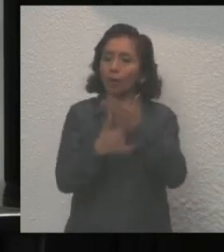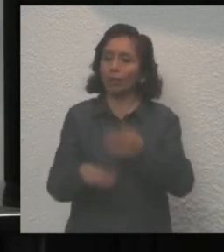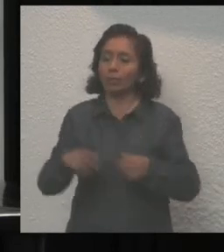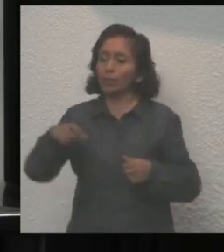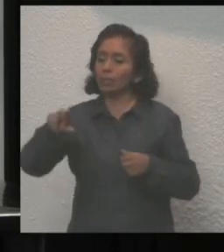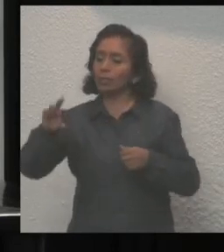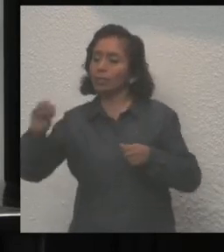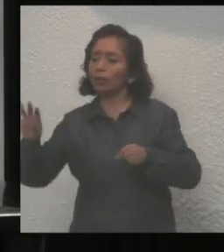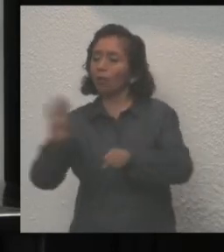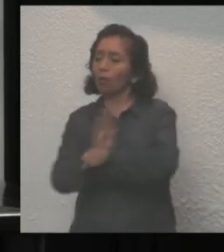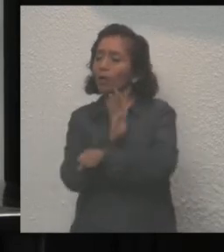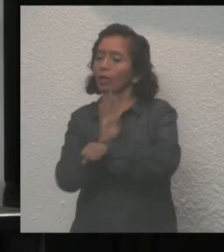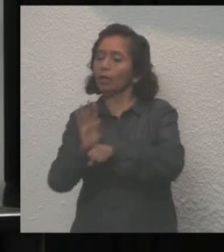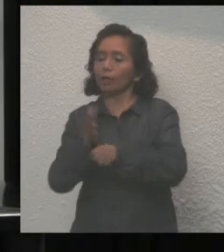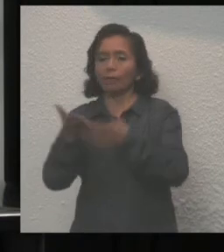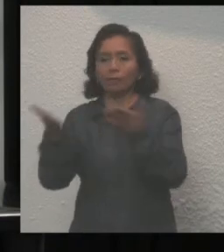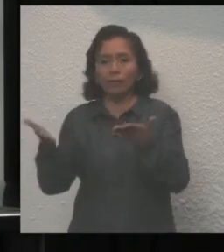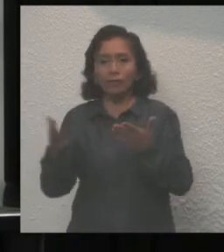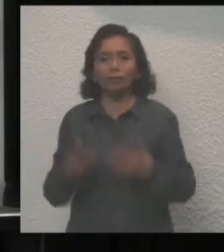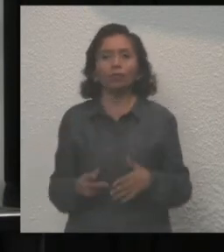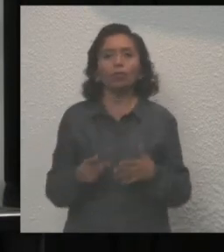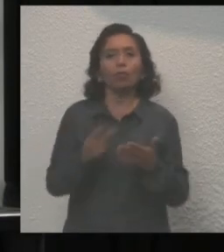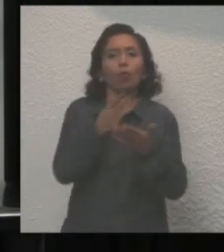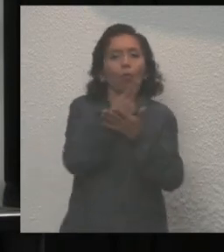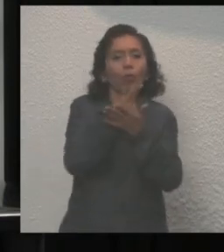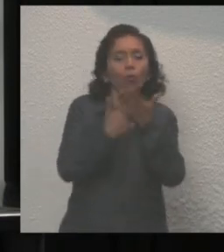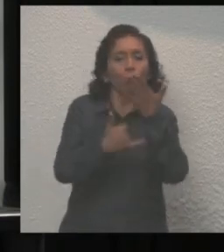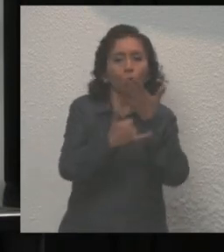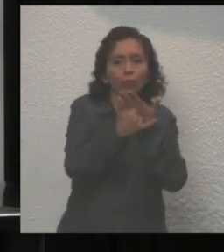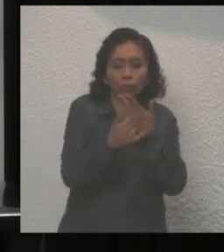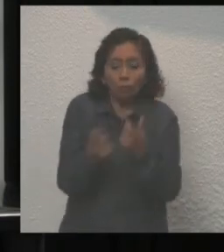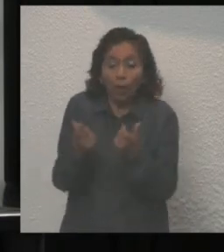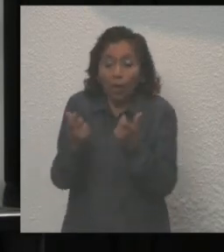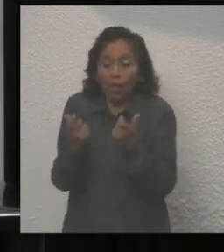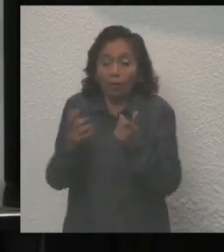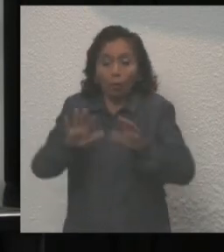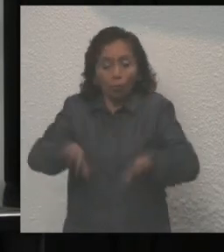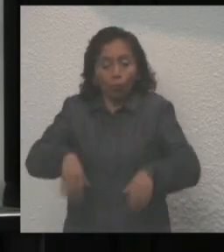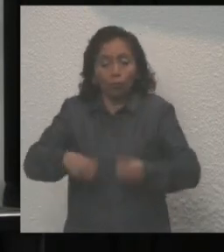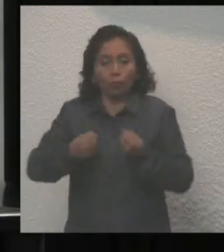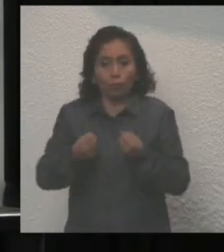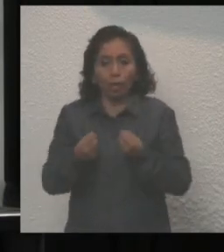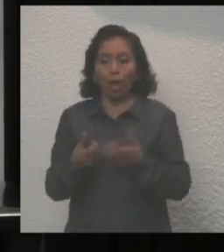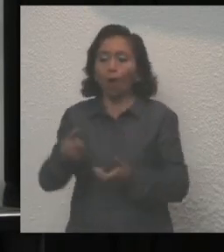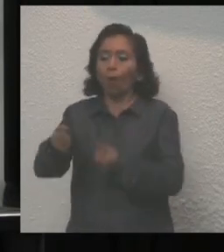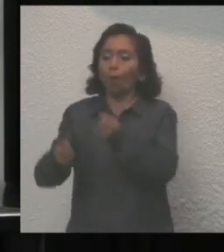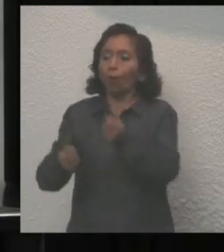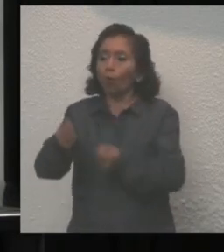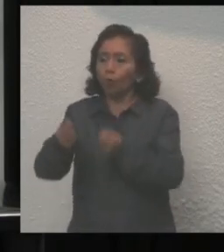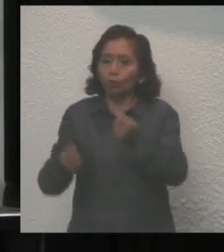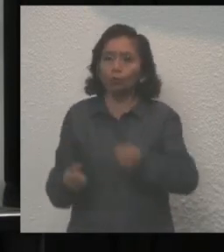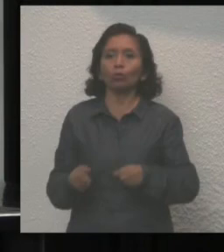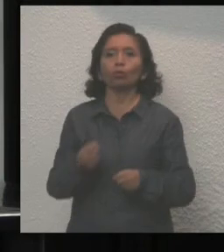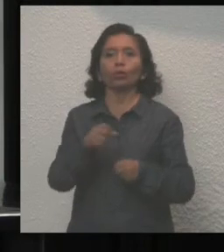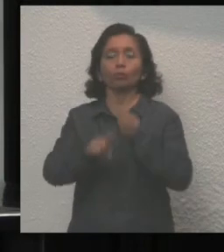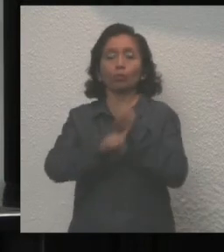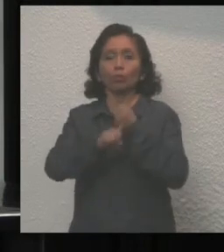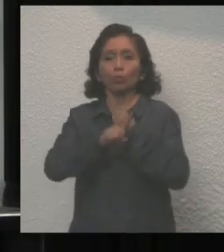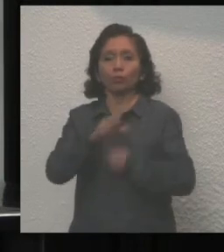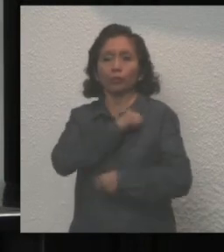quintanarroenses, estrategias de reactivación económica, buen manejo de la crisis sanitaria,